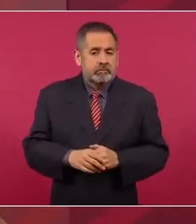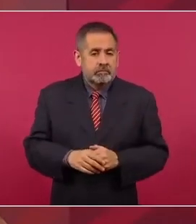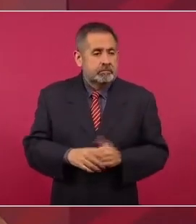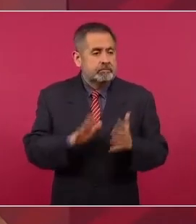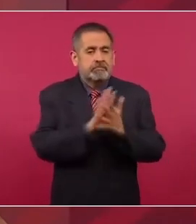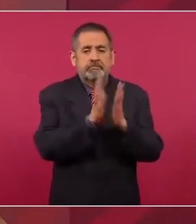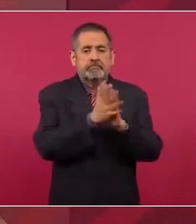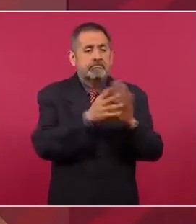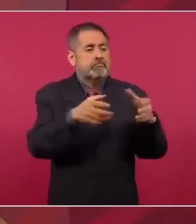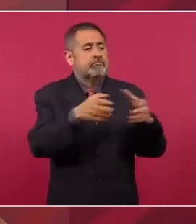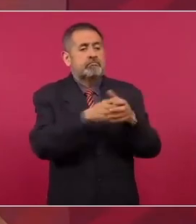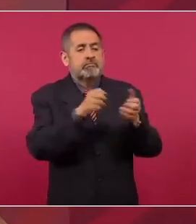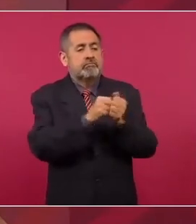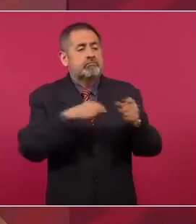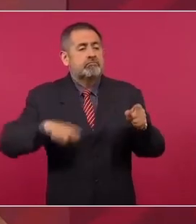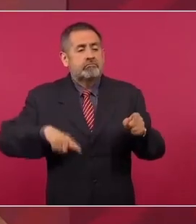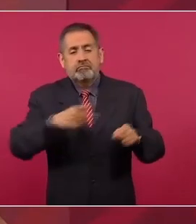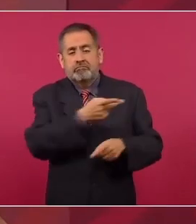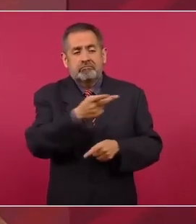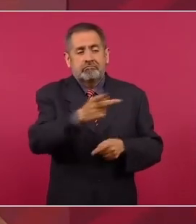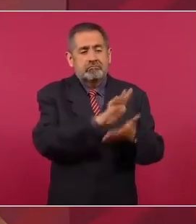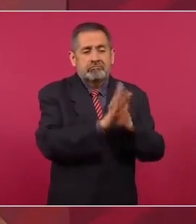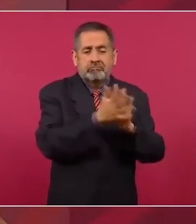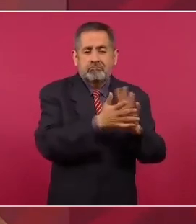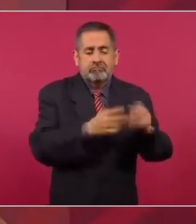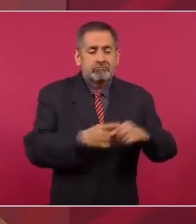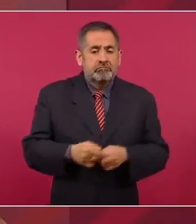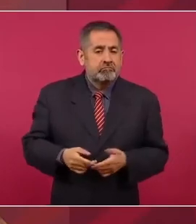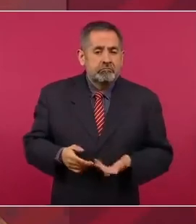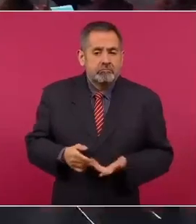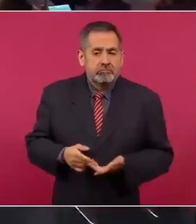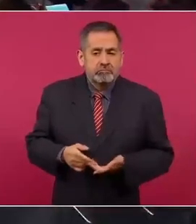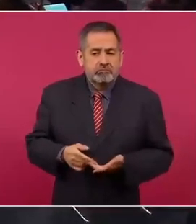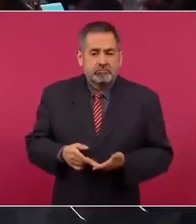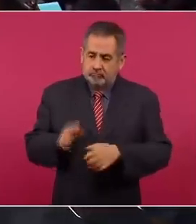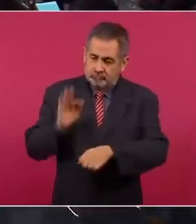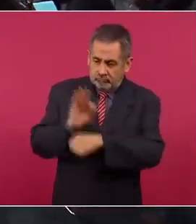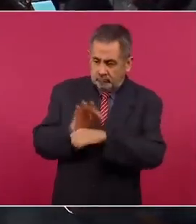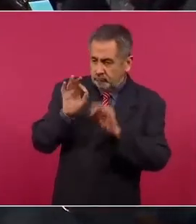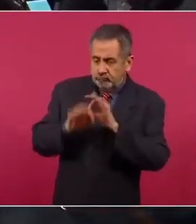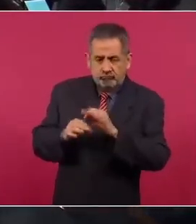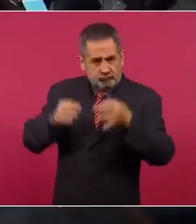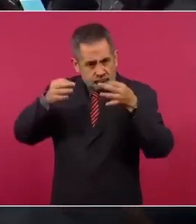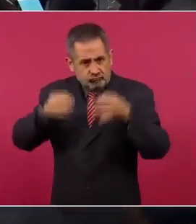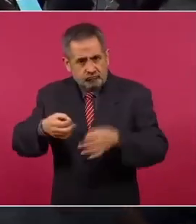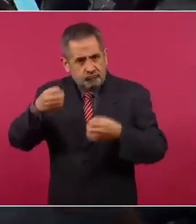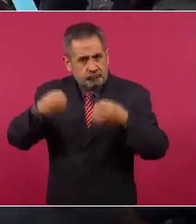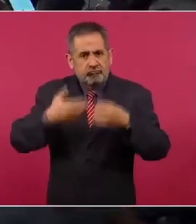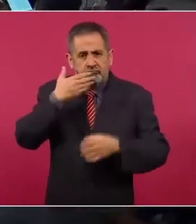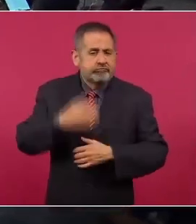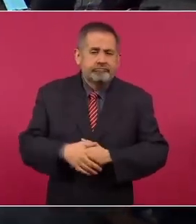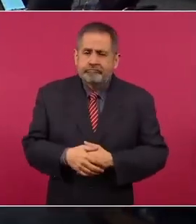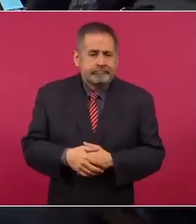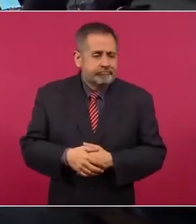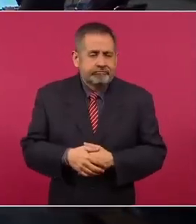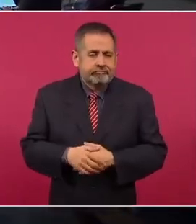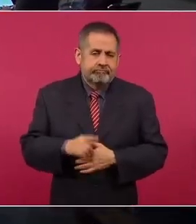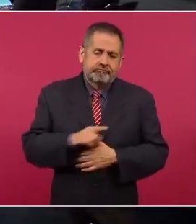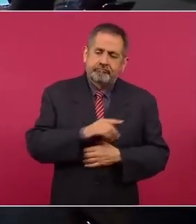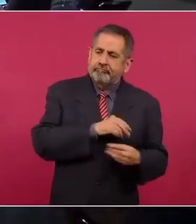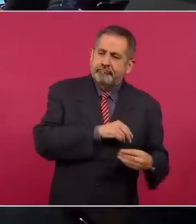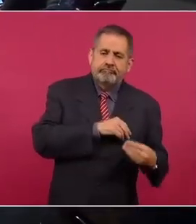contubernio con el gobierno, nunca se defendió el caso hasta que llegó a la Corte